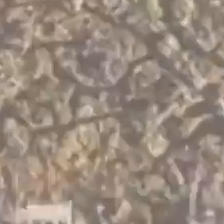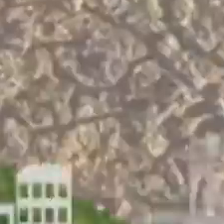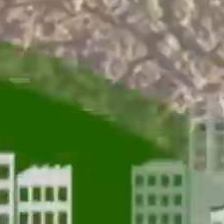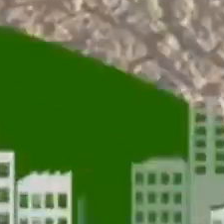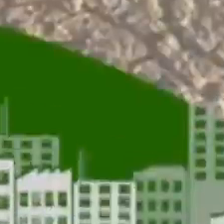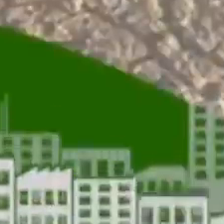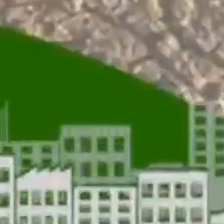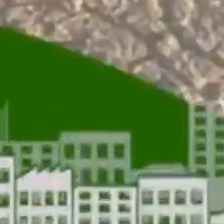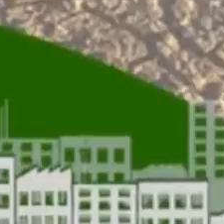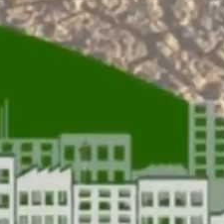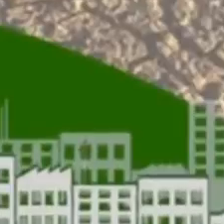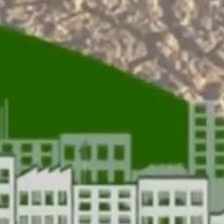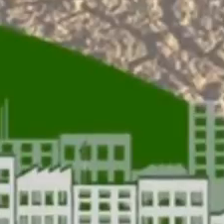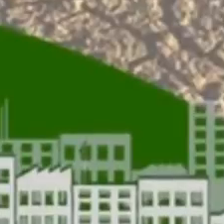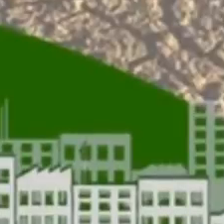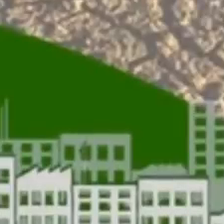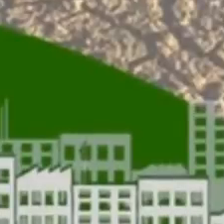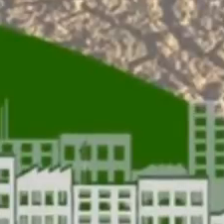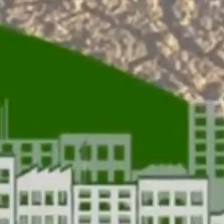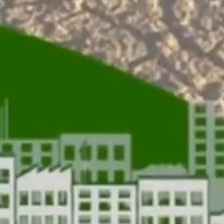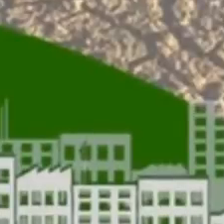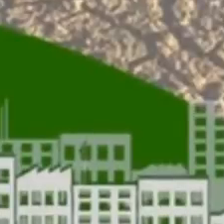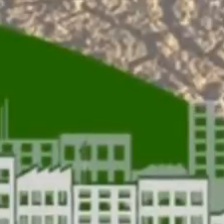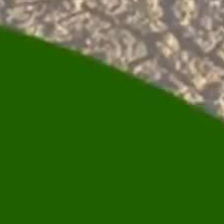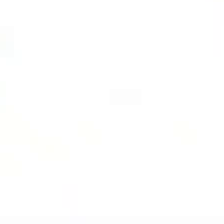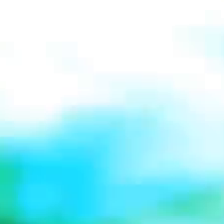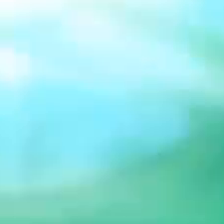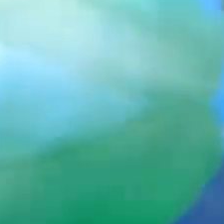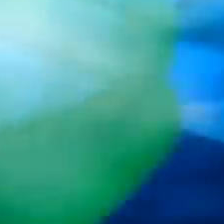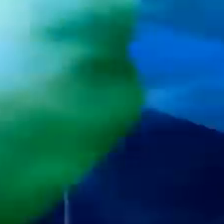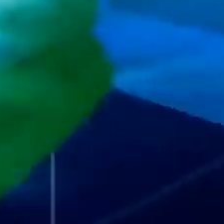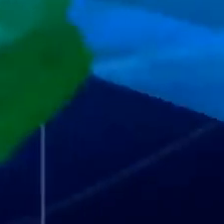favorarle el rito, tributo, siembra.